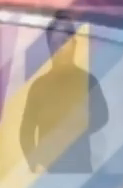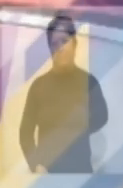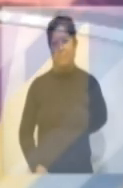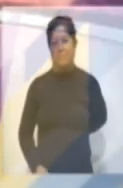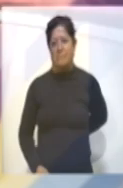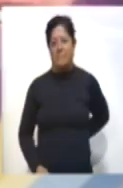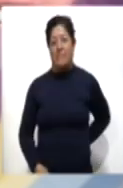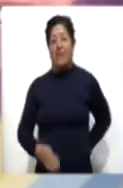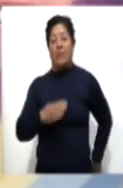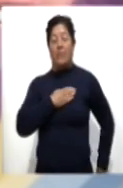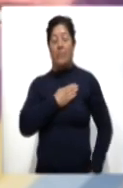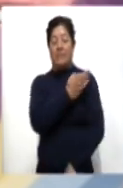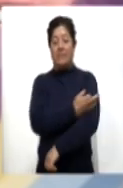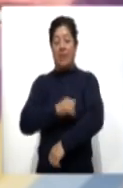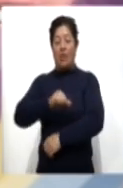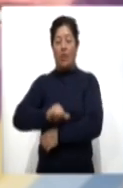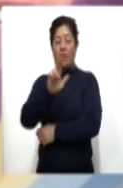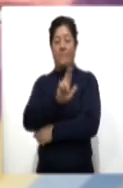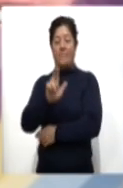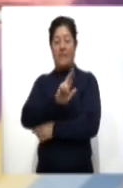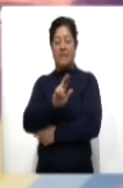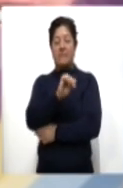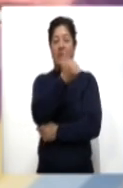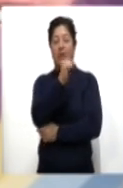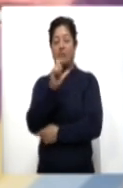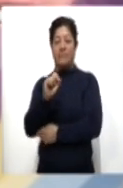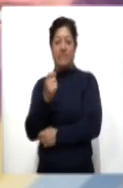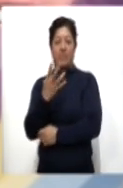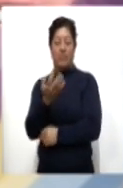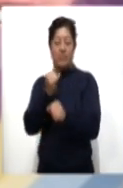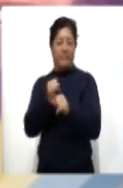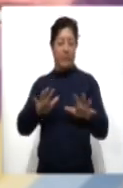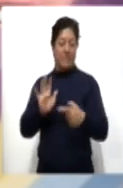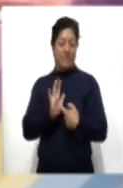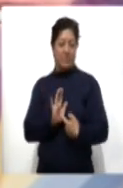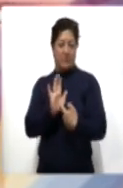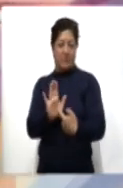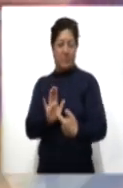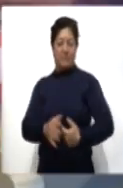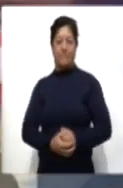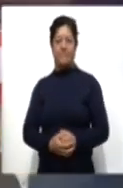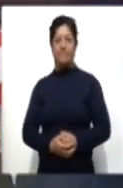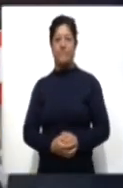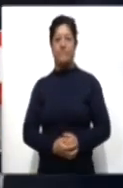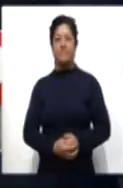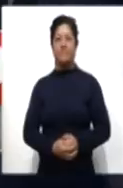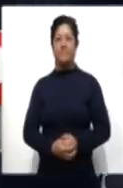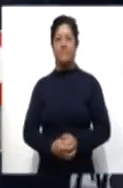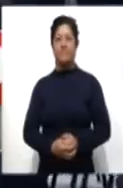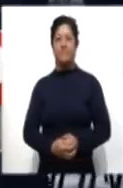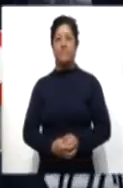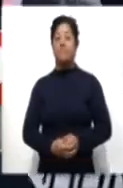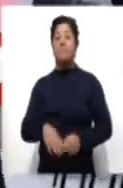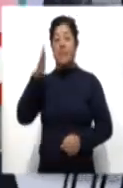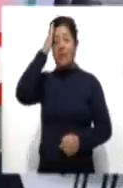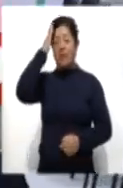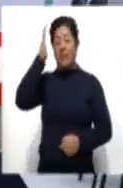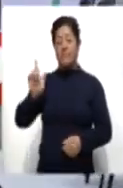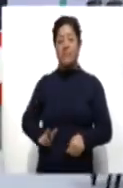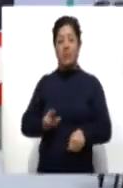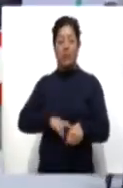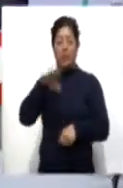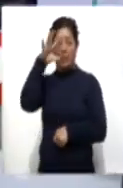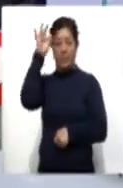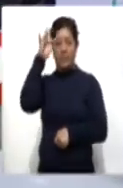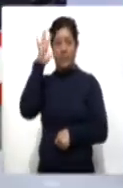¡Muy buenas tardes! Hoy es martes 24 de agosto y esta es la información. En cabeza, el gobernador Marco